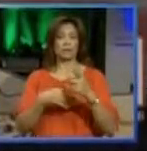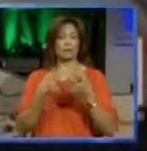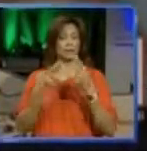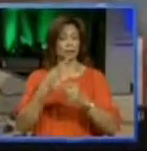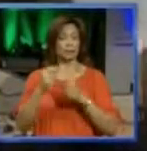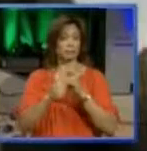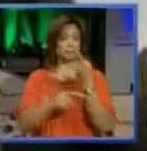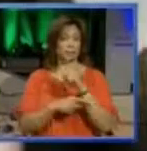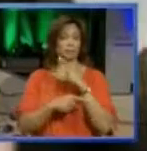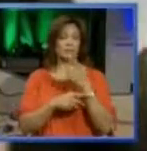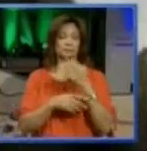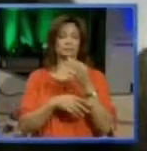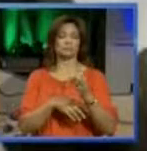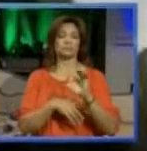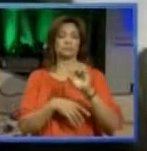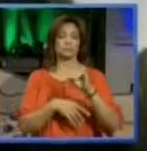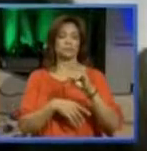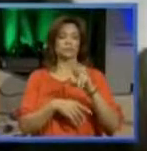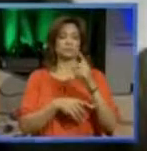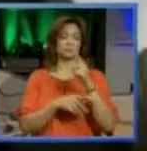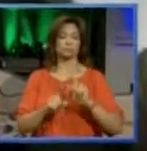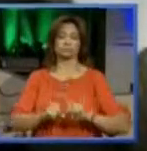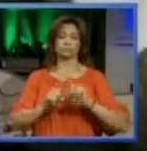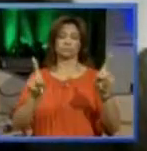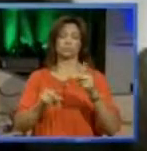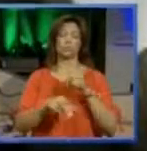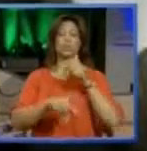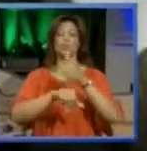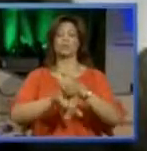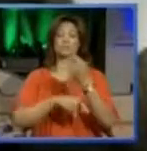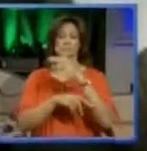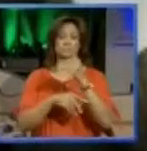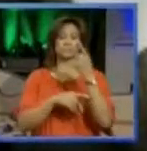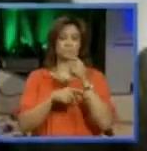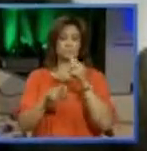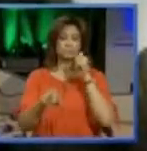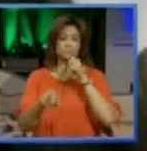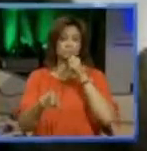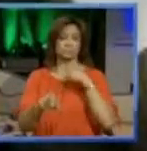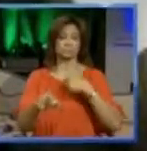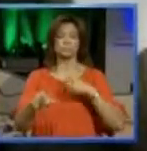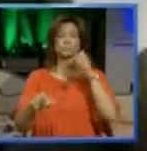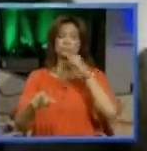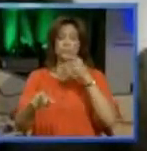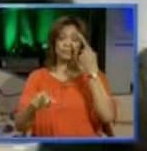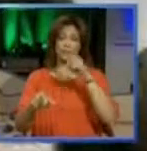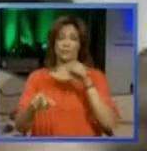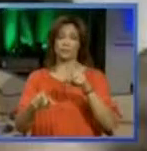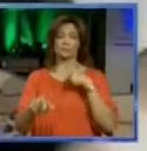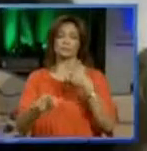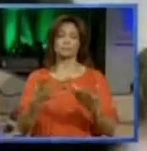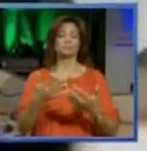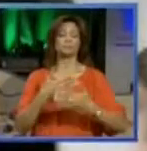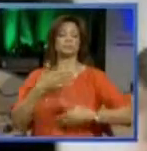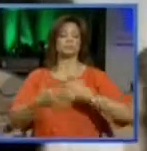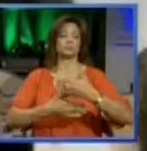casos, las autoridades federales, a tener una diferencia con el acusado, en este caso con ella, que es una mujer, para que ella cumpla ese